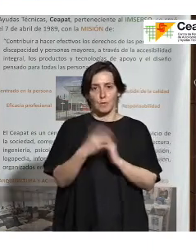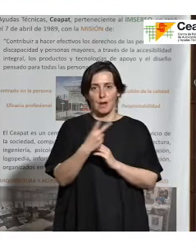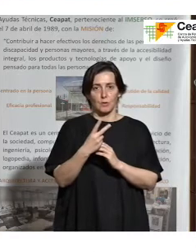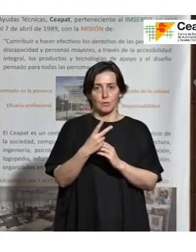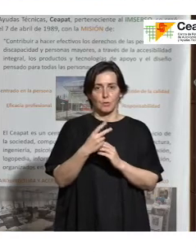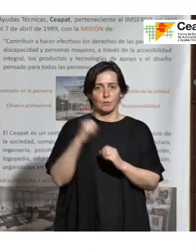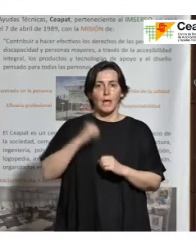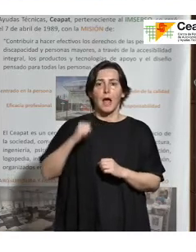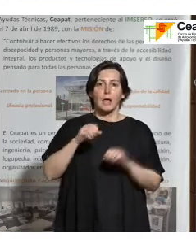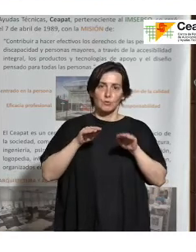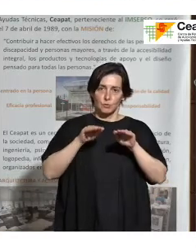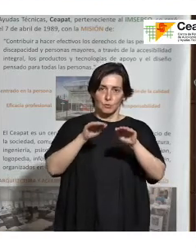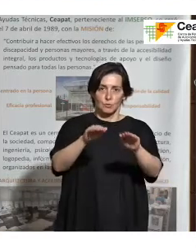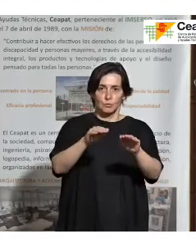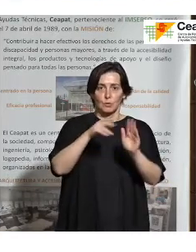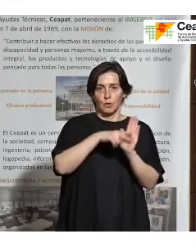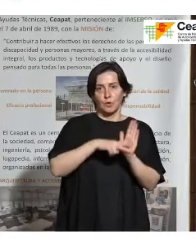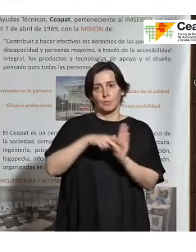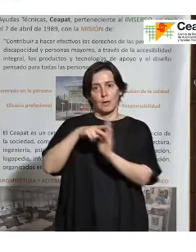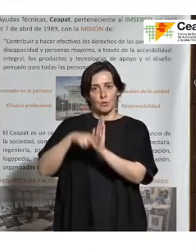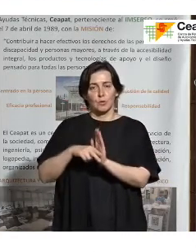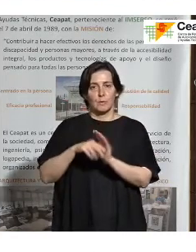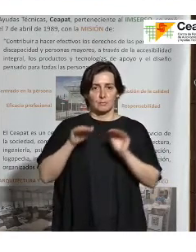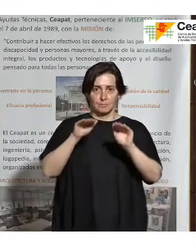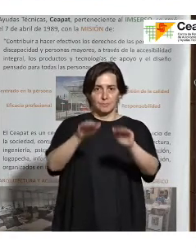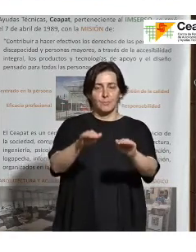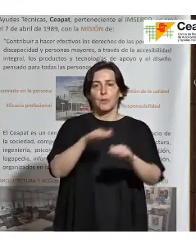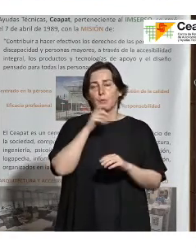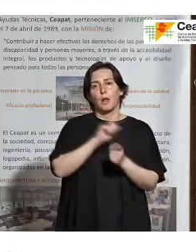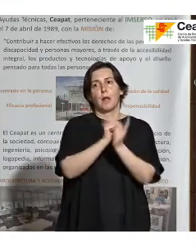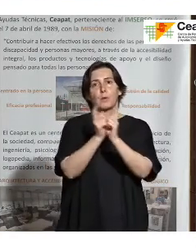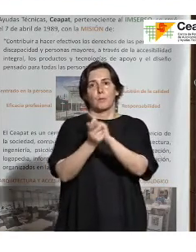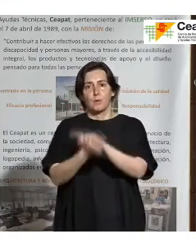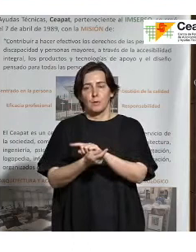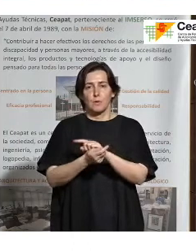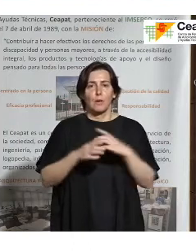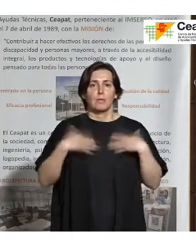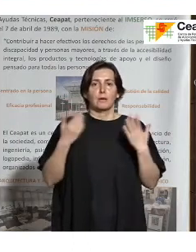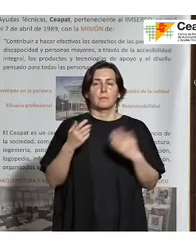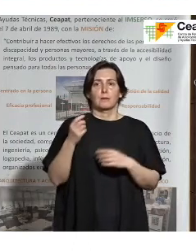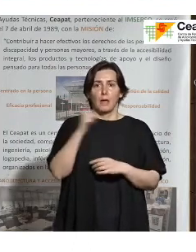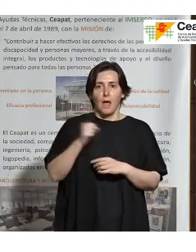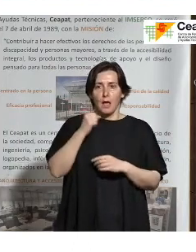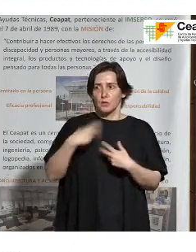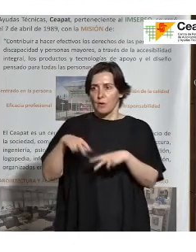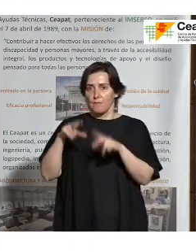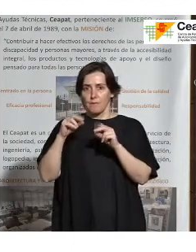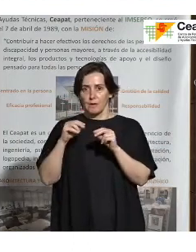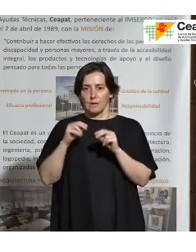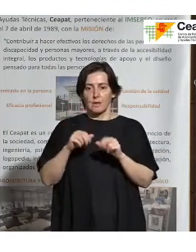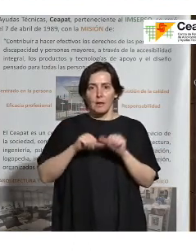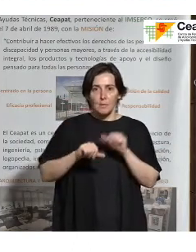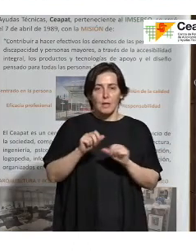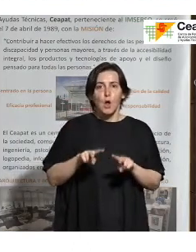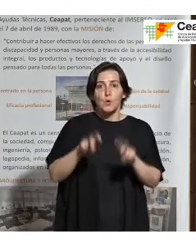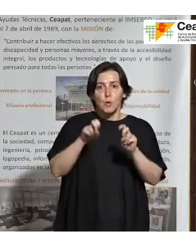¿Por qué? Porque han sido tantos los cambios que no podíamos pretender que de un año para otro todos nos pusiéramos al día y cumpliéramos